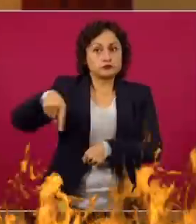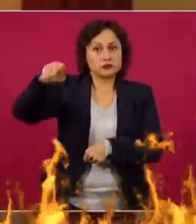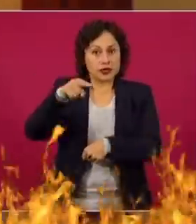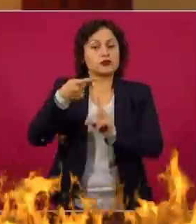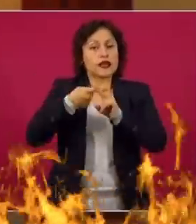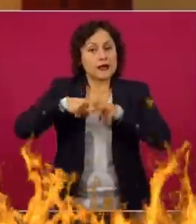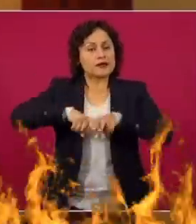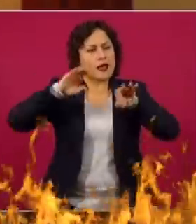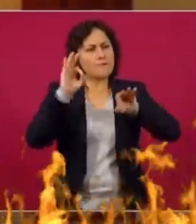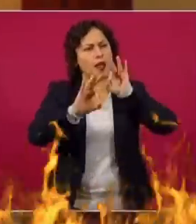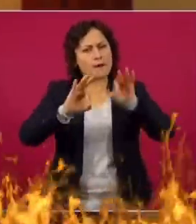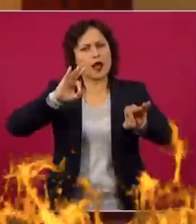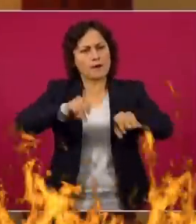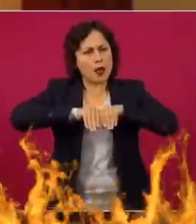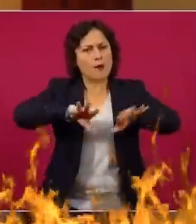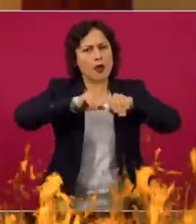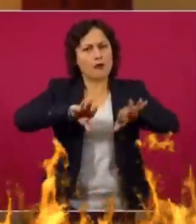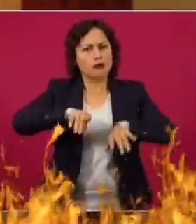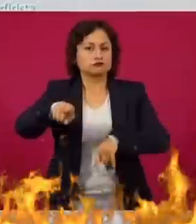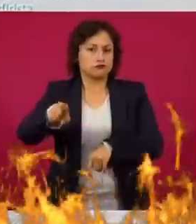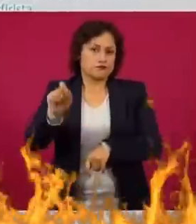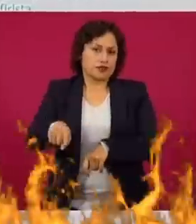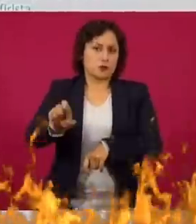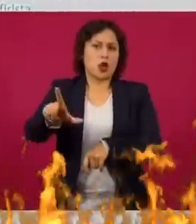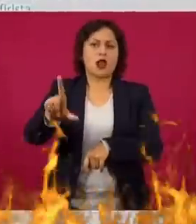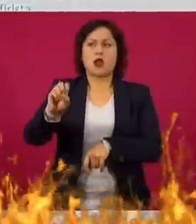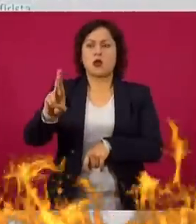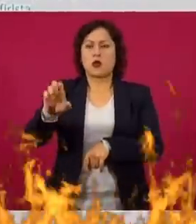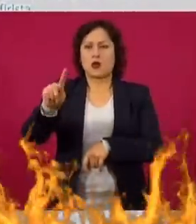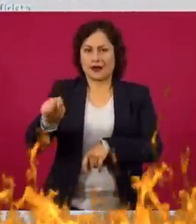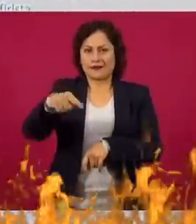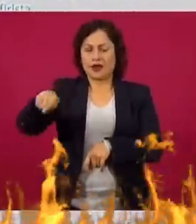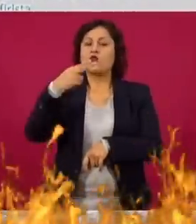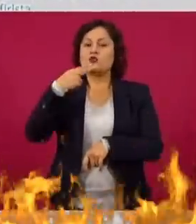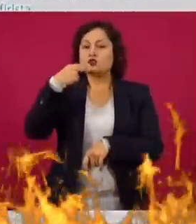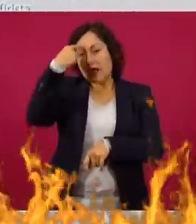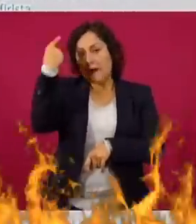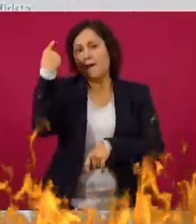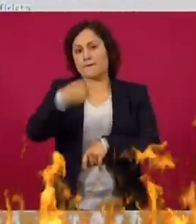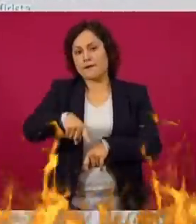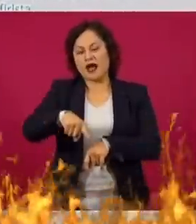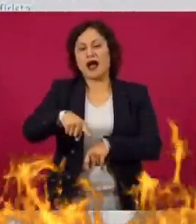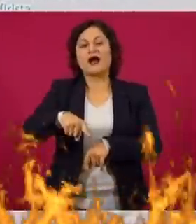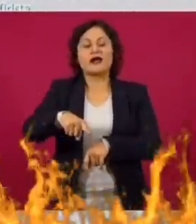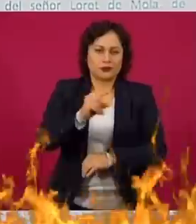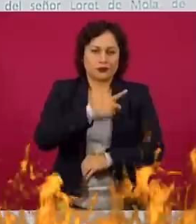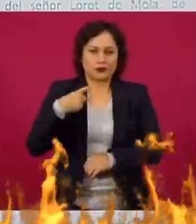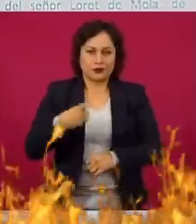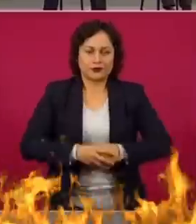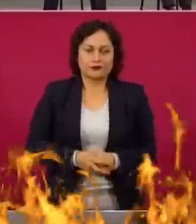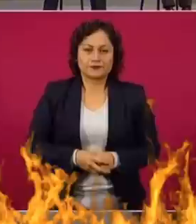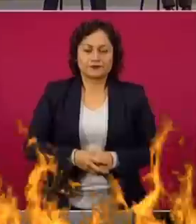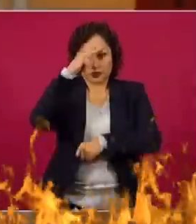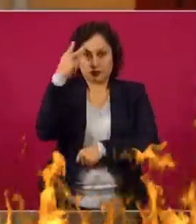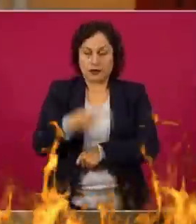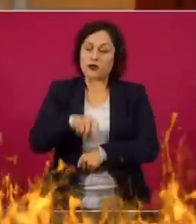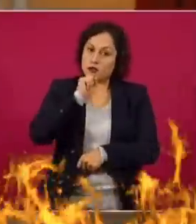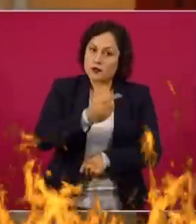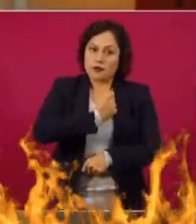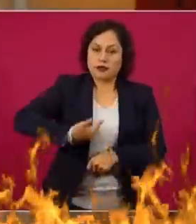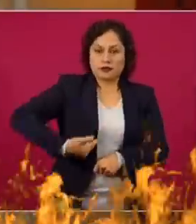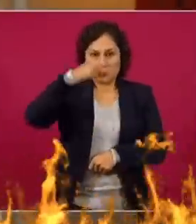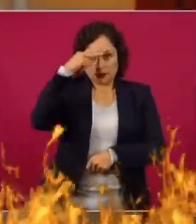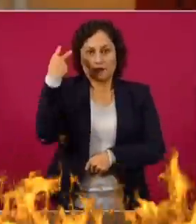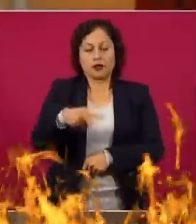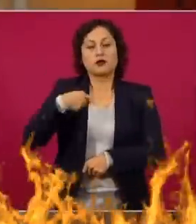utilizando a personajes como el señor Loret de Mola para desprestigiar y golpear políticamente a nuestro movimiento. En consecuencia, les